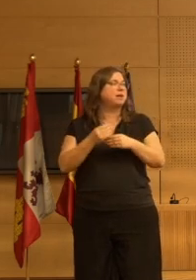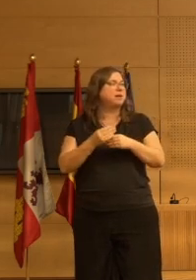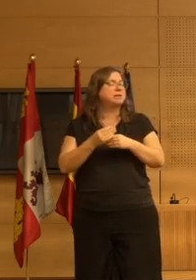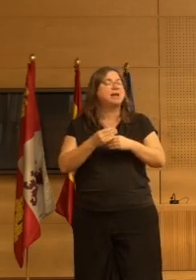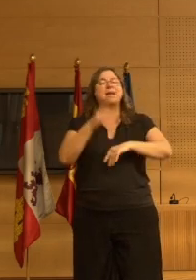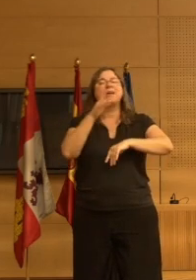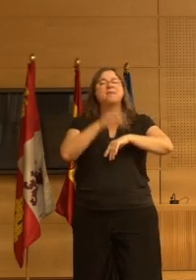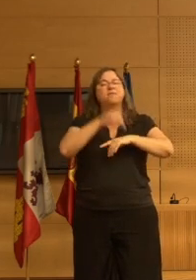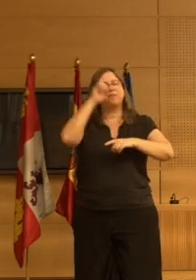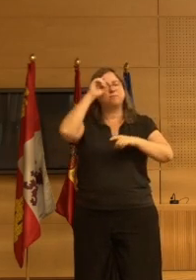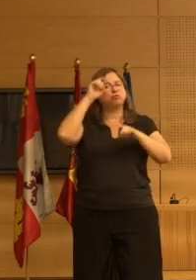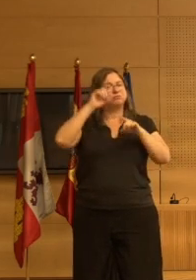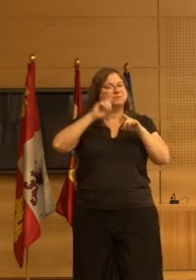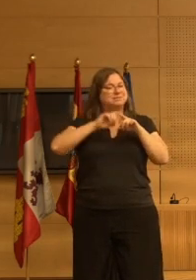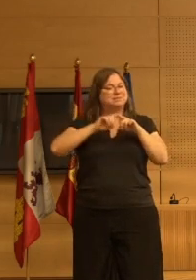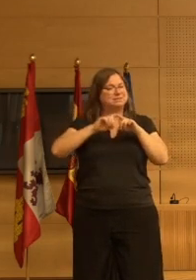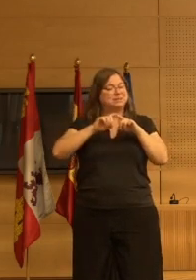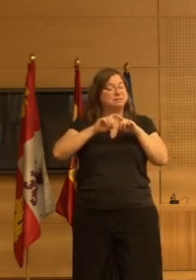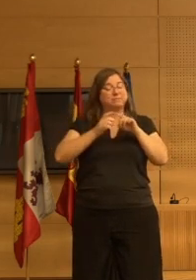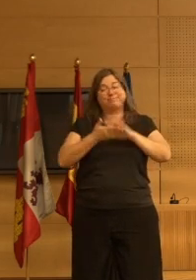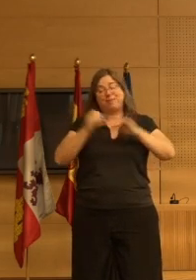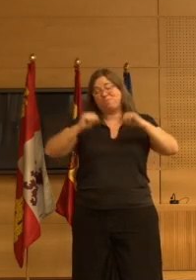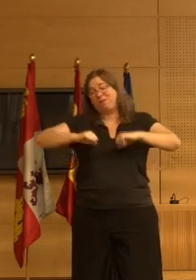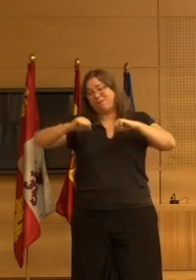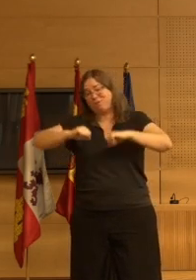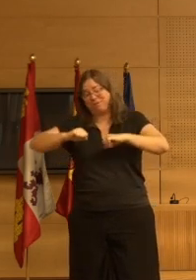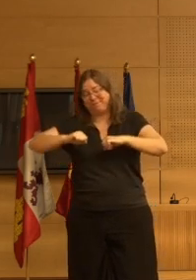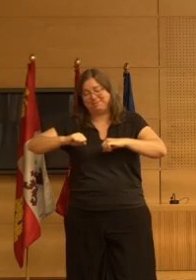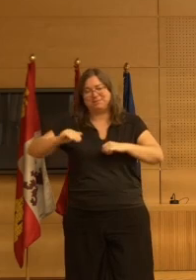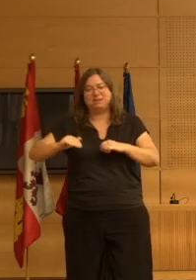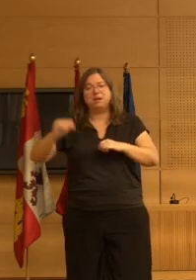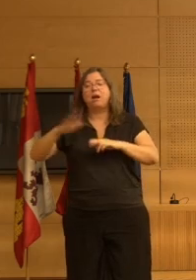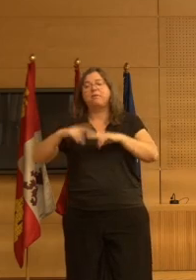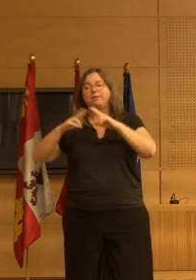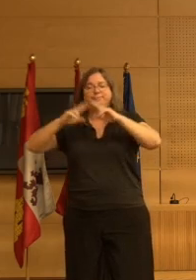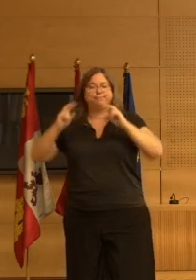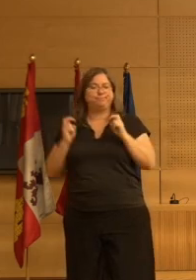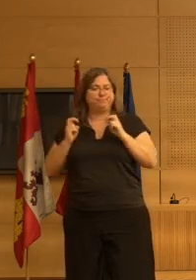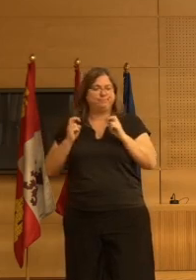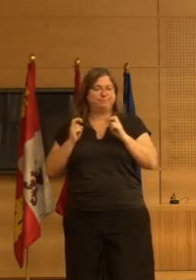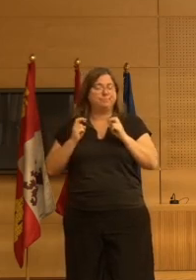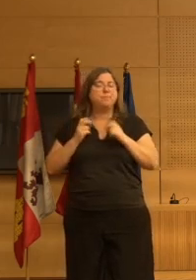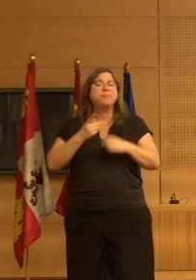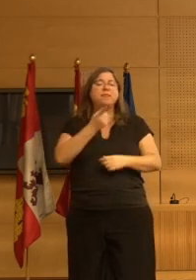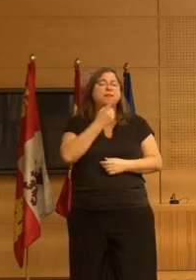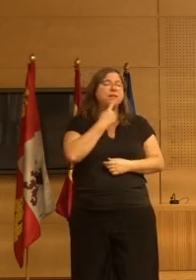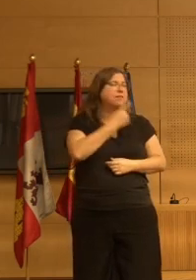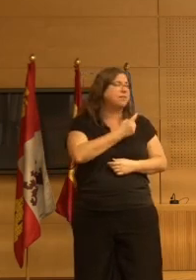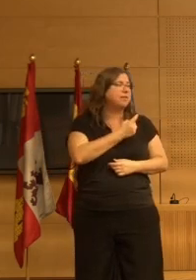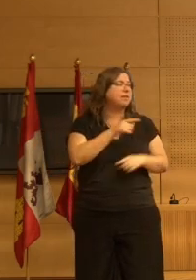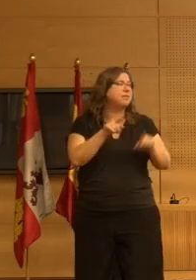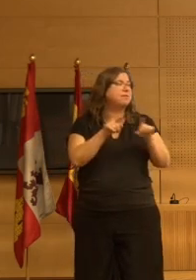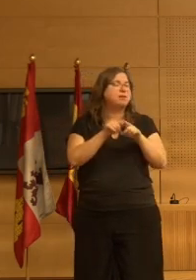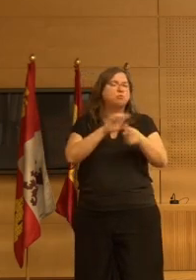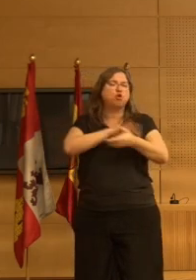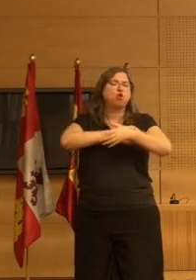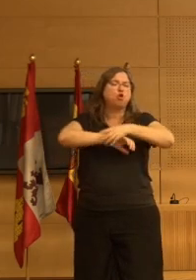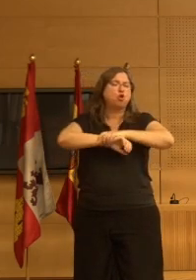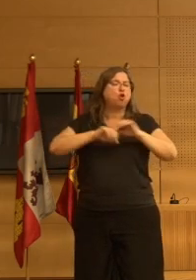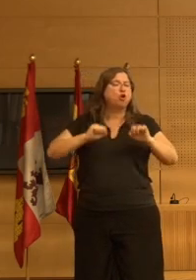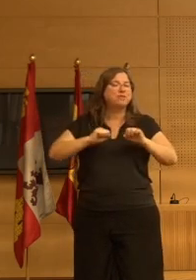enfermos psiquiátricos que evidentemente se han hecho mayores y acaban institucionalizados por lo que se ha dicho en cuanto a la descontención